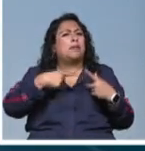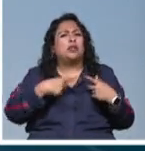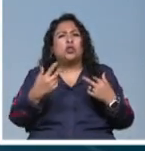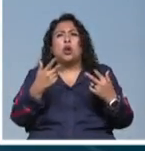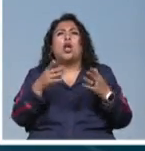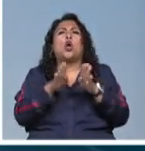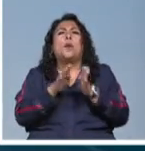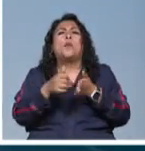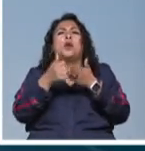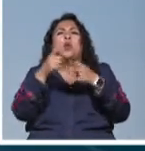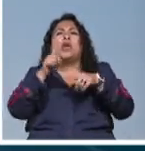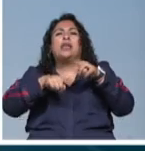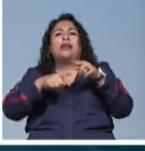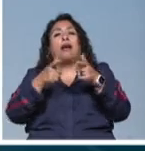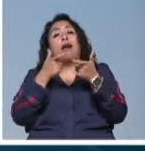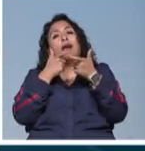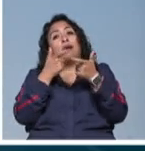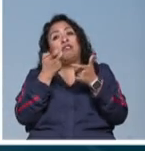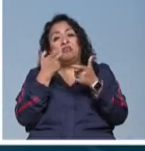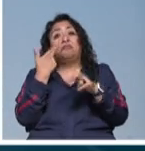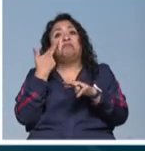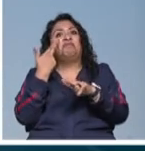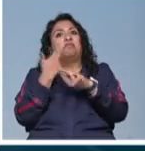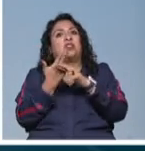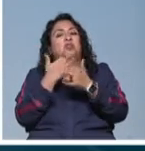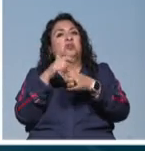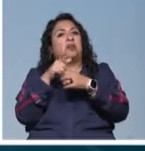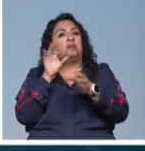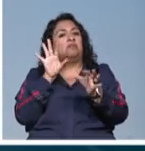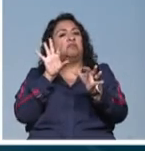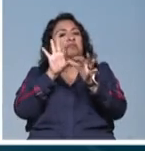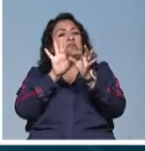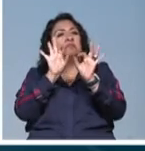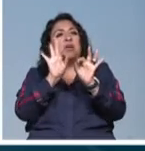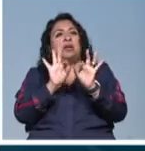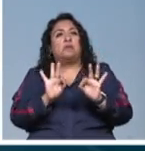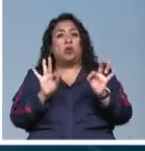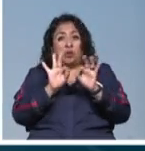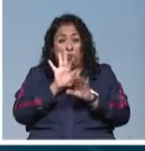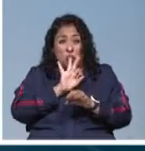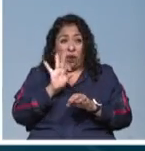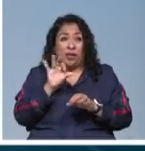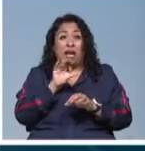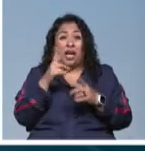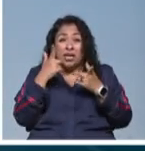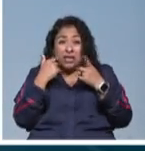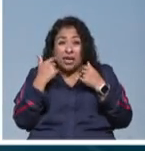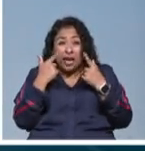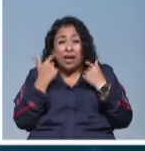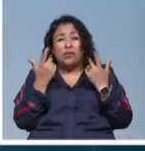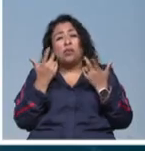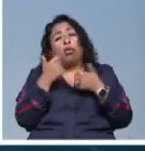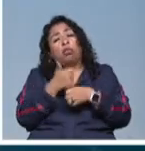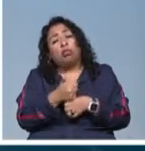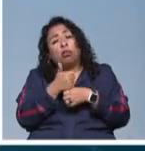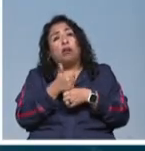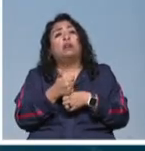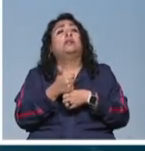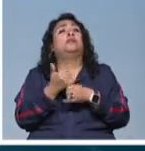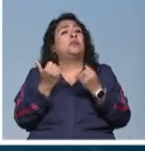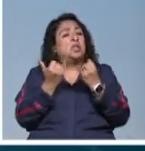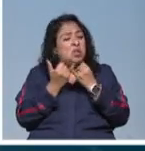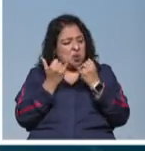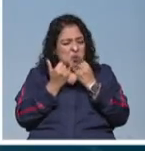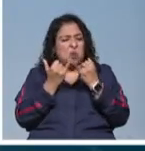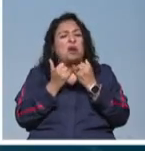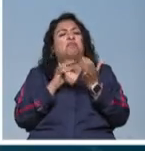carcajada, estás cumpliendo con una función social muy importante. Si lo logras a través del llanto en el melodrama, estás